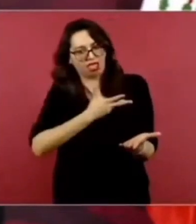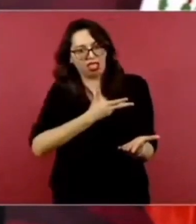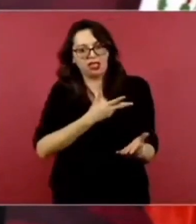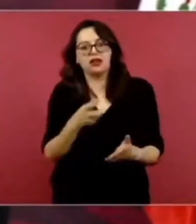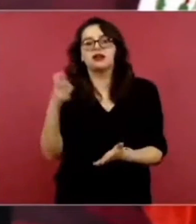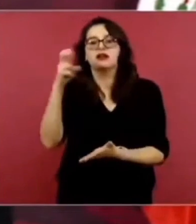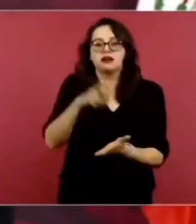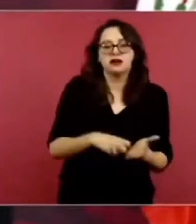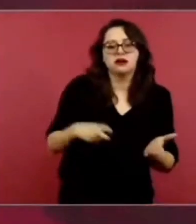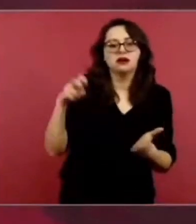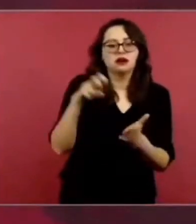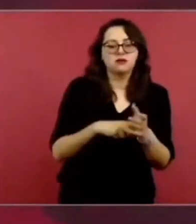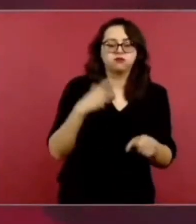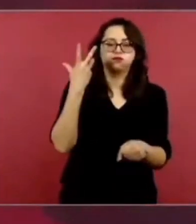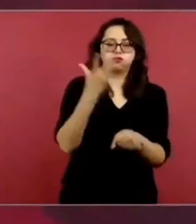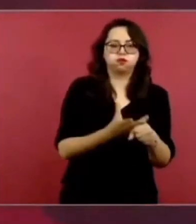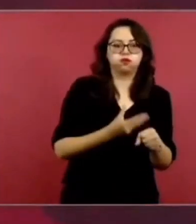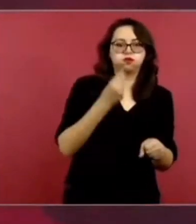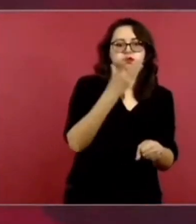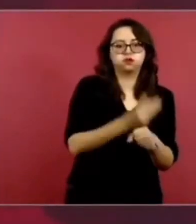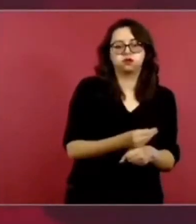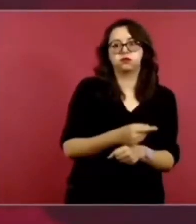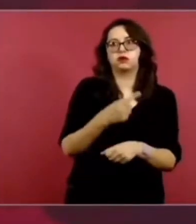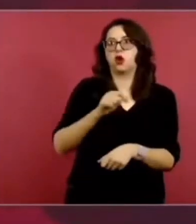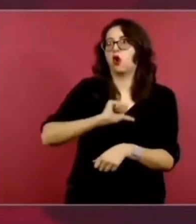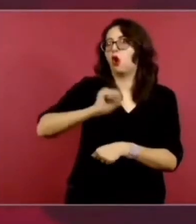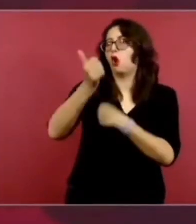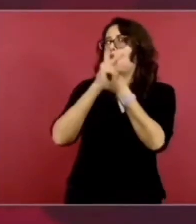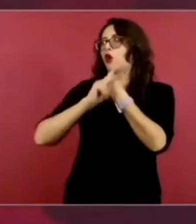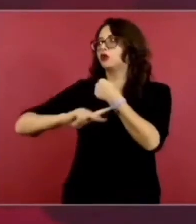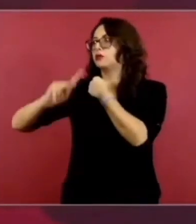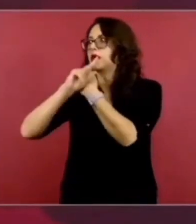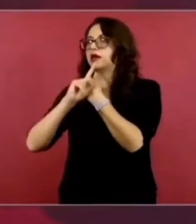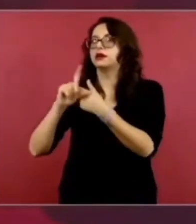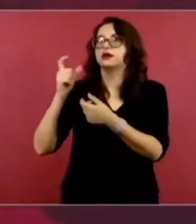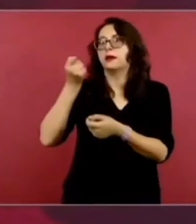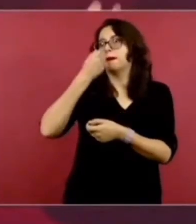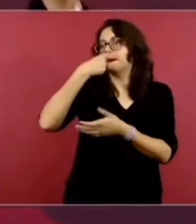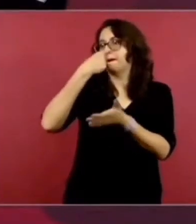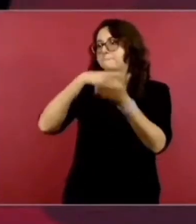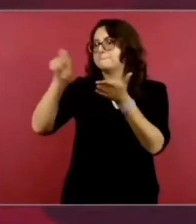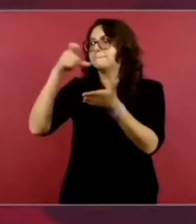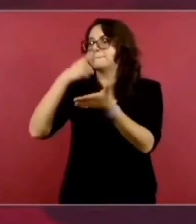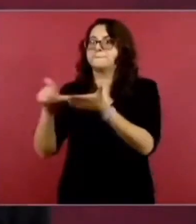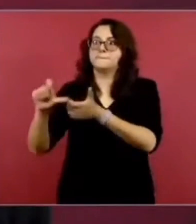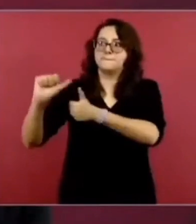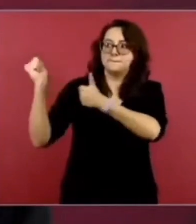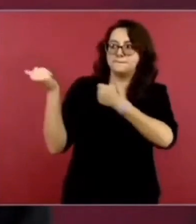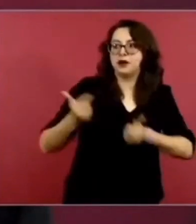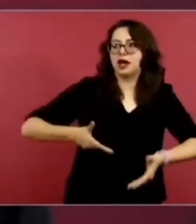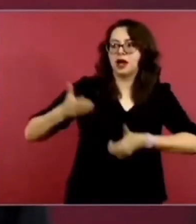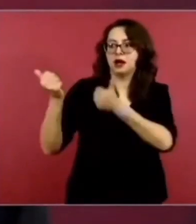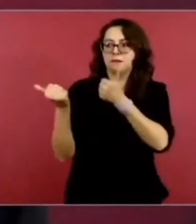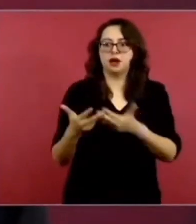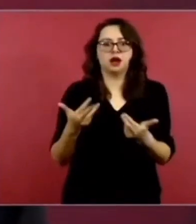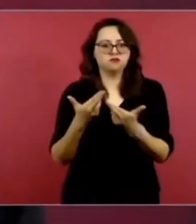la medicina en cualquier país del mundo y así tener abasto